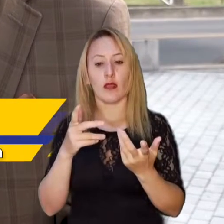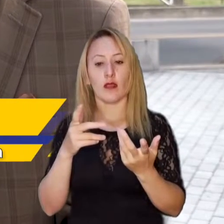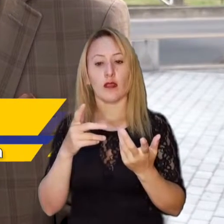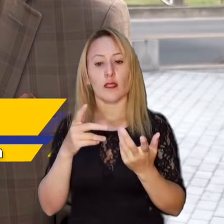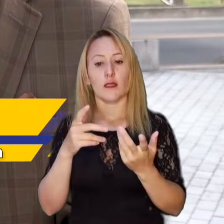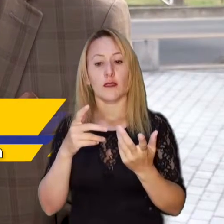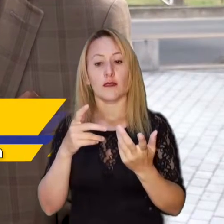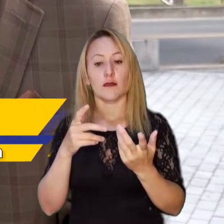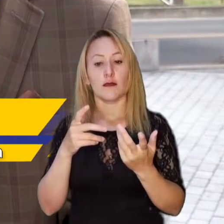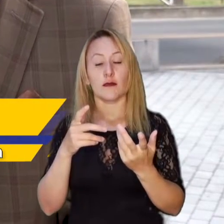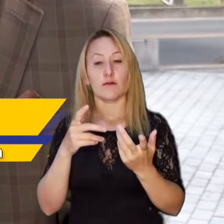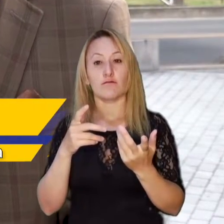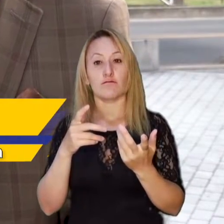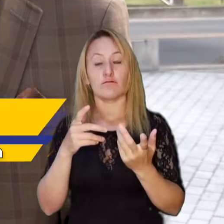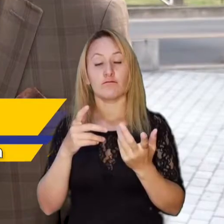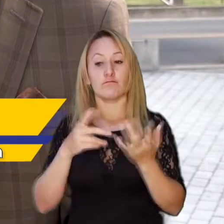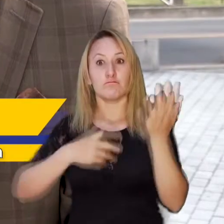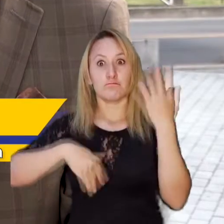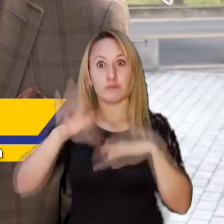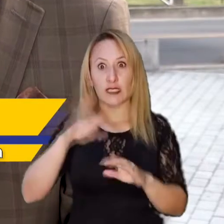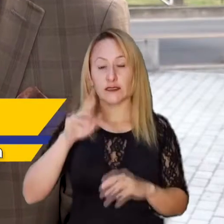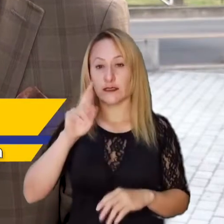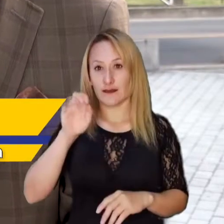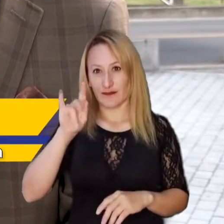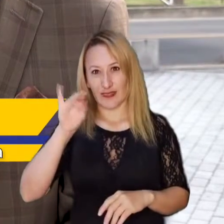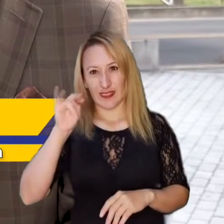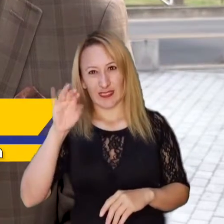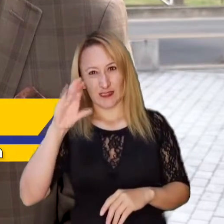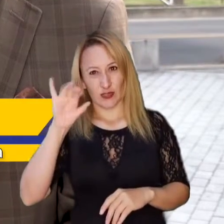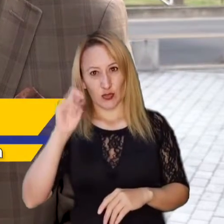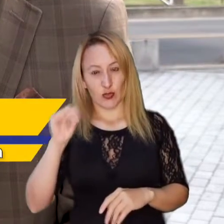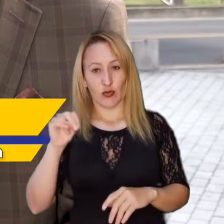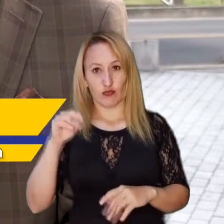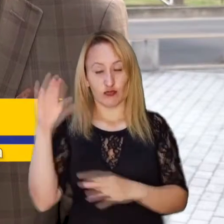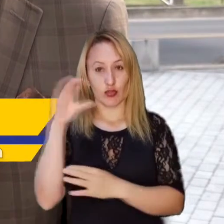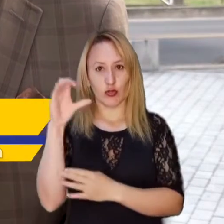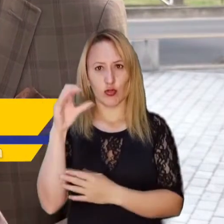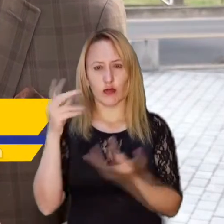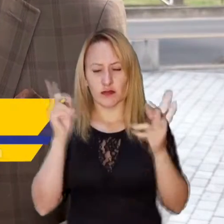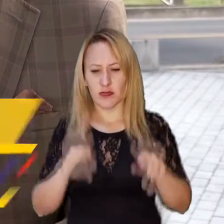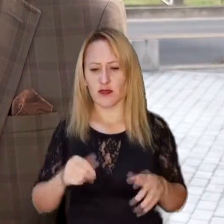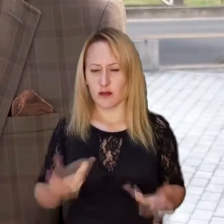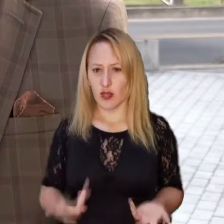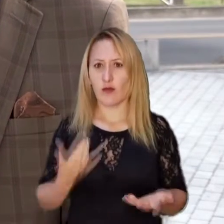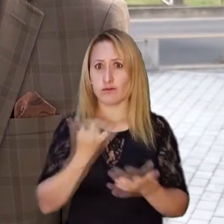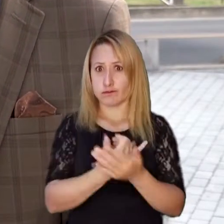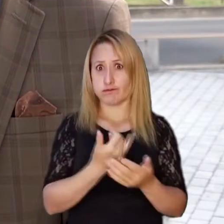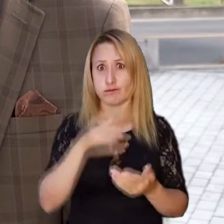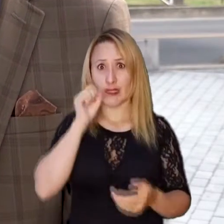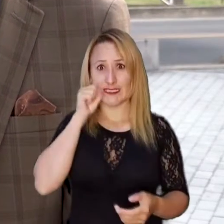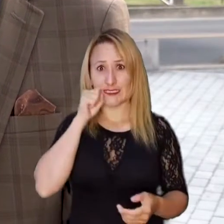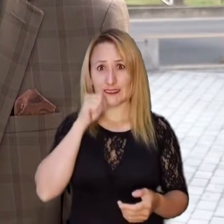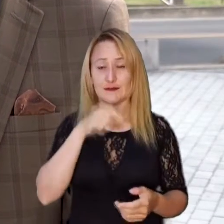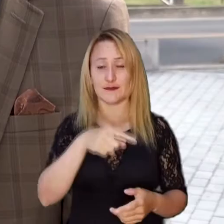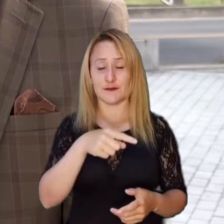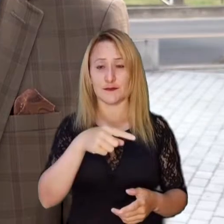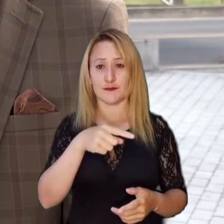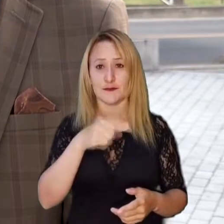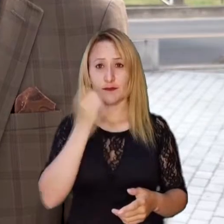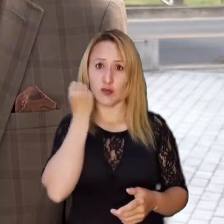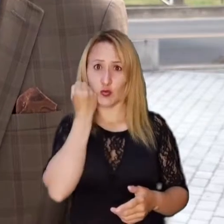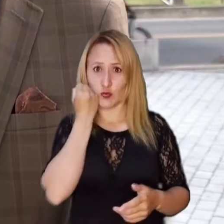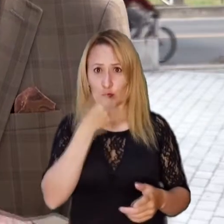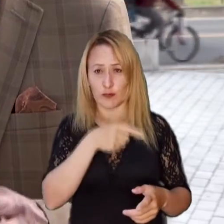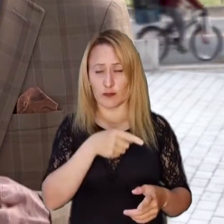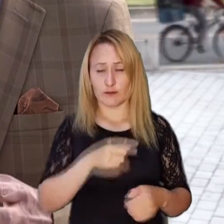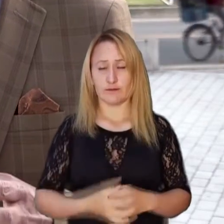el buen propósito de lograr tener una mayor capacidad de refinación en el país, adicional a la que ya tenía en la refinería Barranca Bermeja,